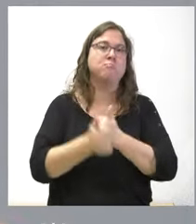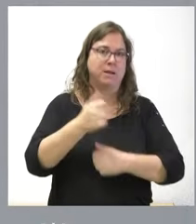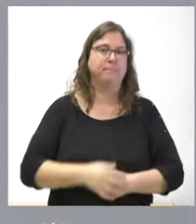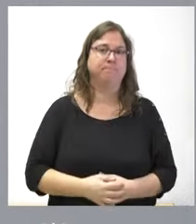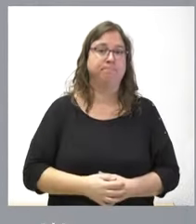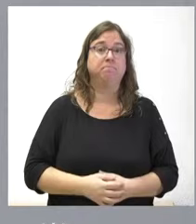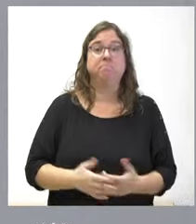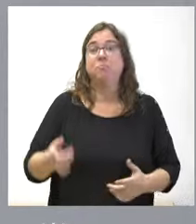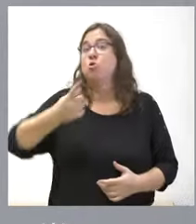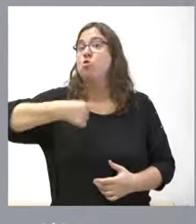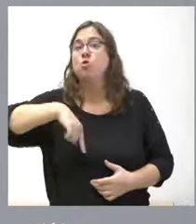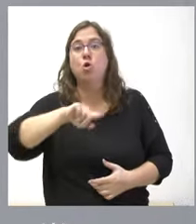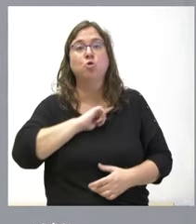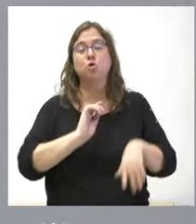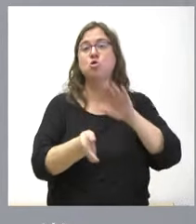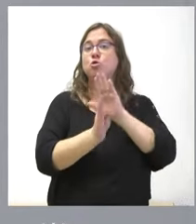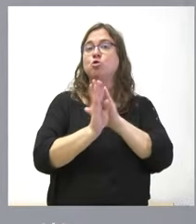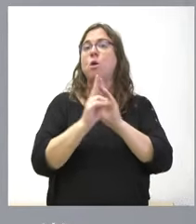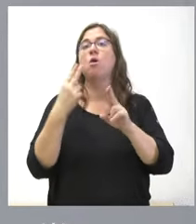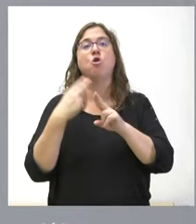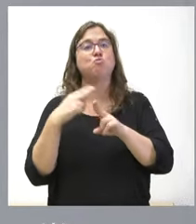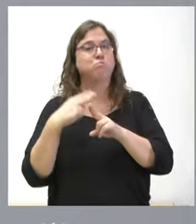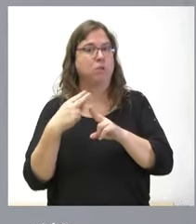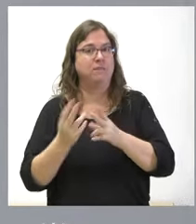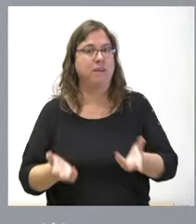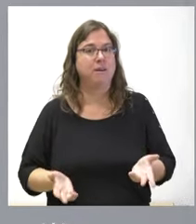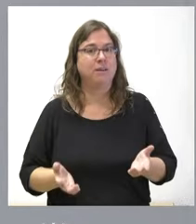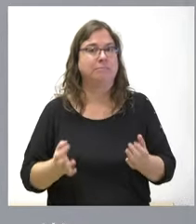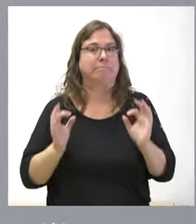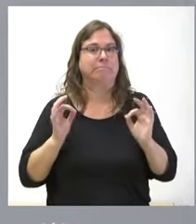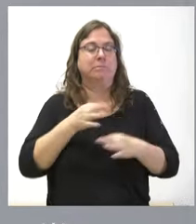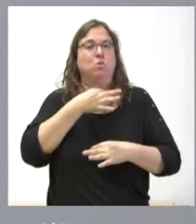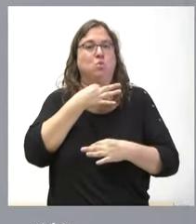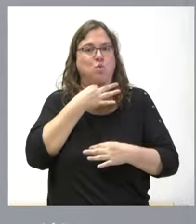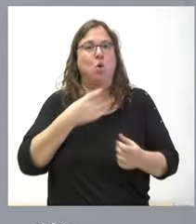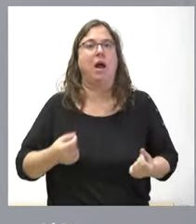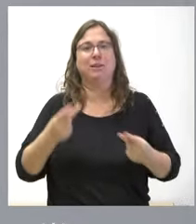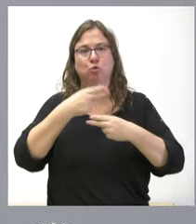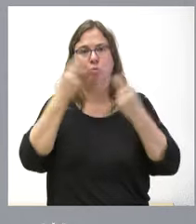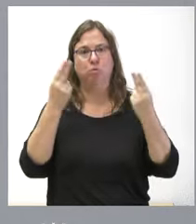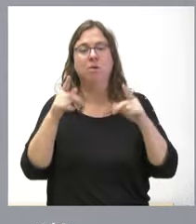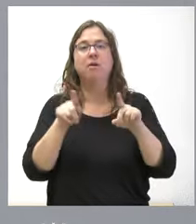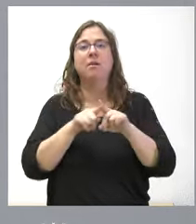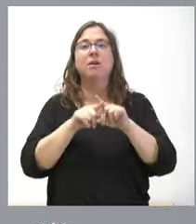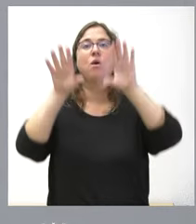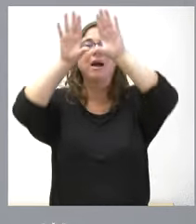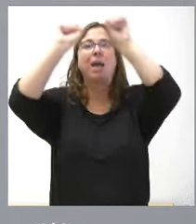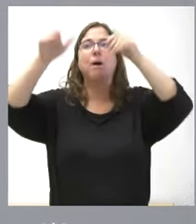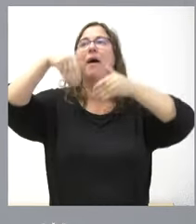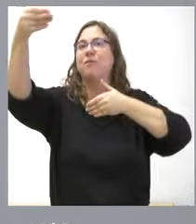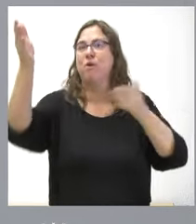pero nosotros seguimos con una política de austeridad en el gasto público seguimos sin desarrollar las embajadas en el exterior